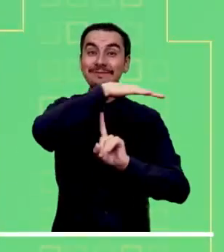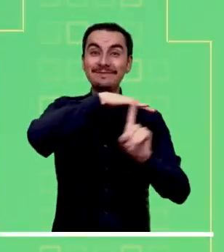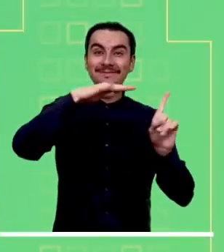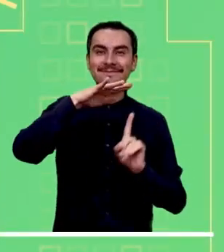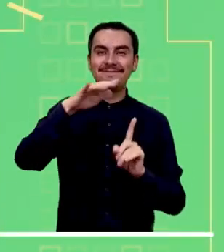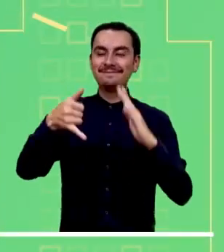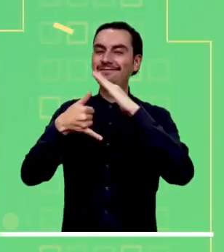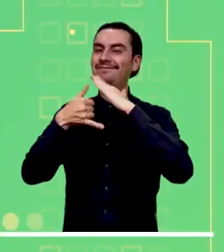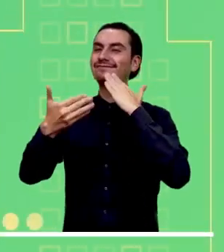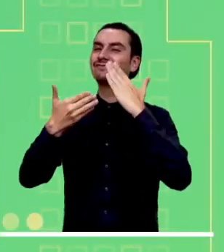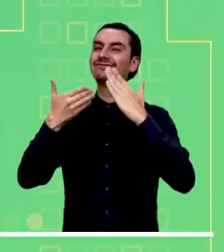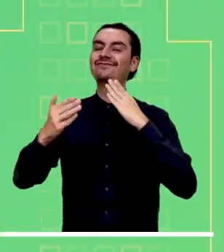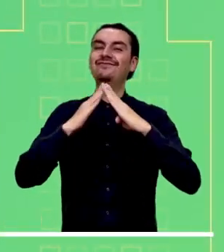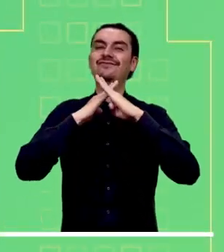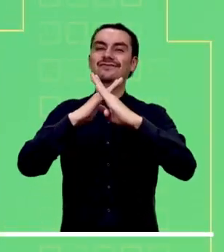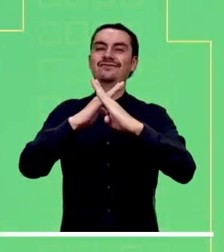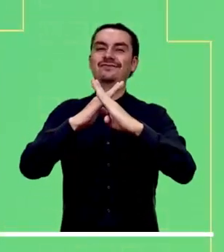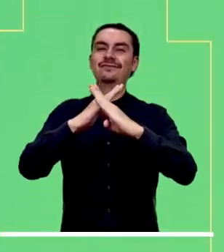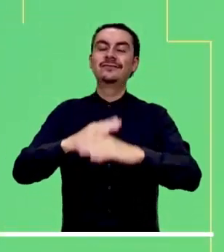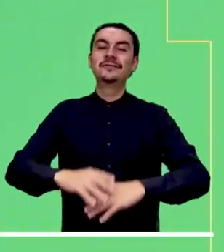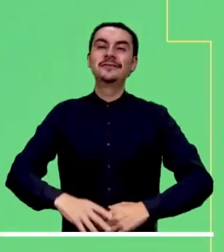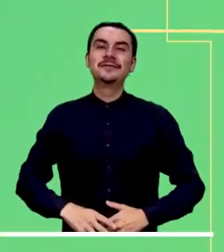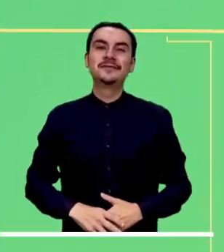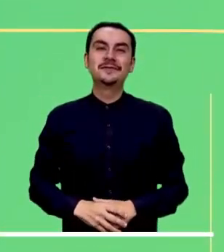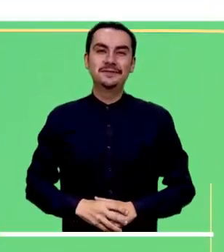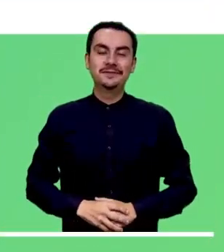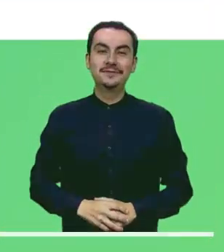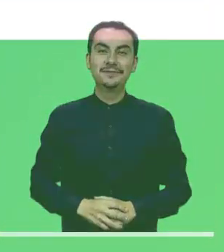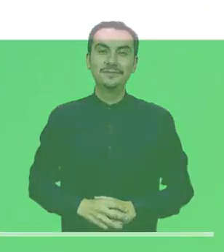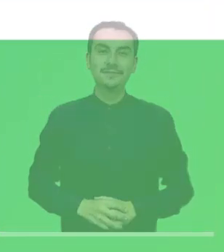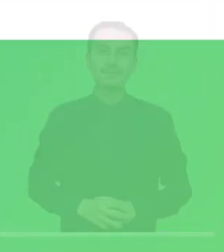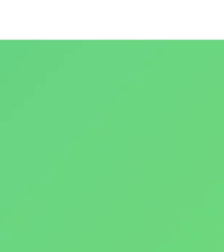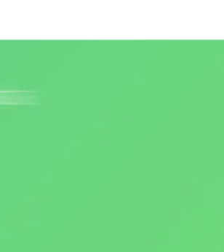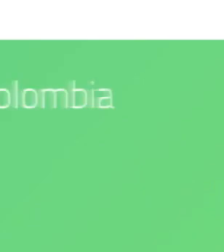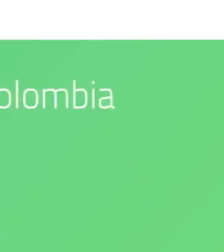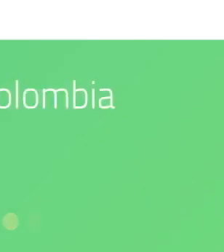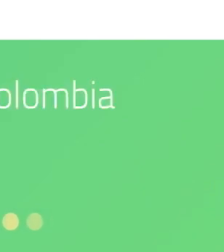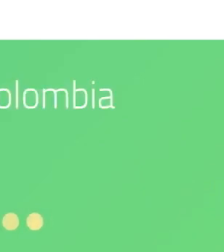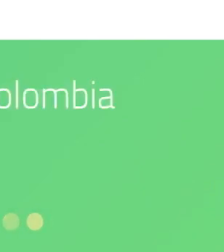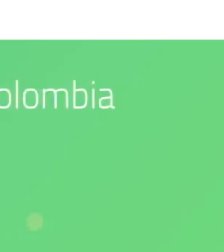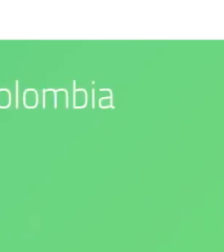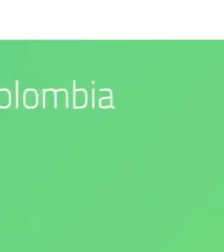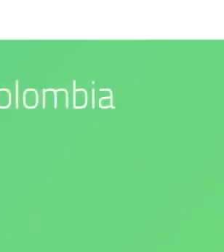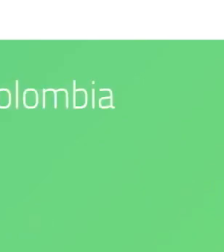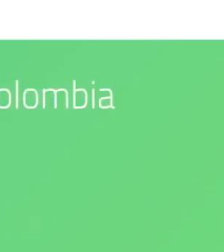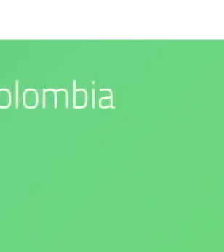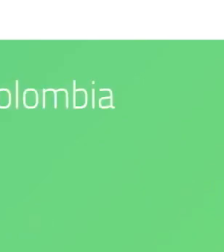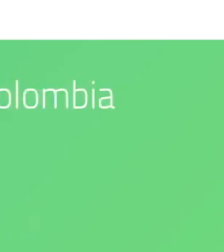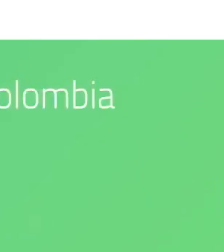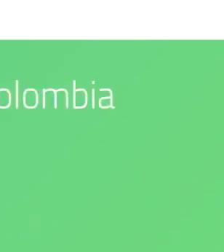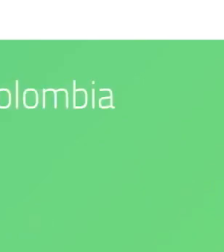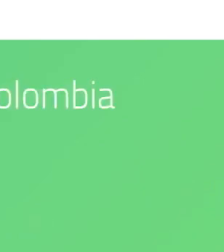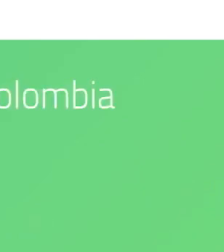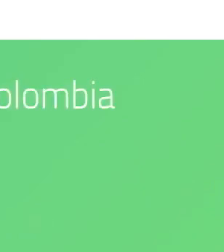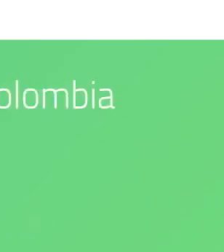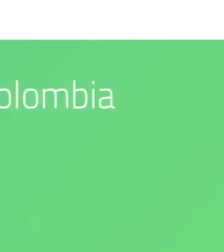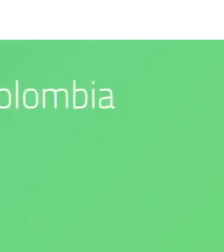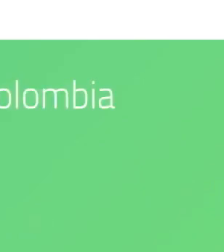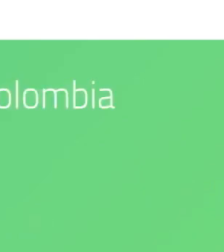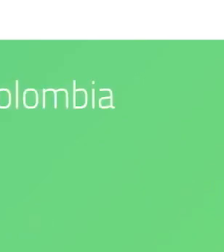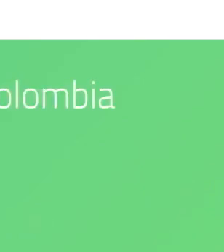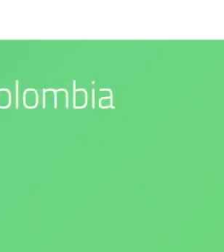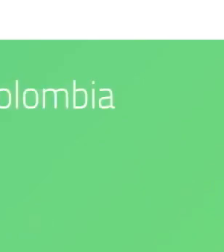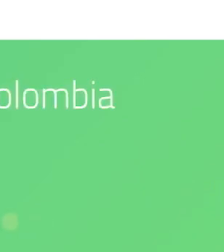Síguenos en nuestras redes sociales. Nuestro compromiso es con el medio ambiente. IDEAM es confianza y